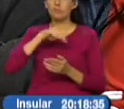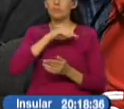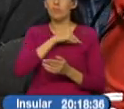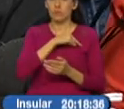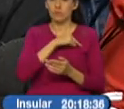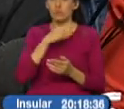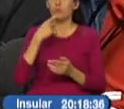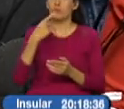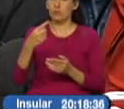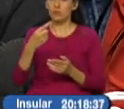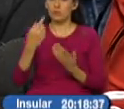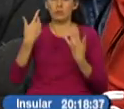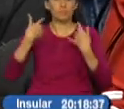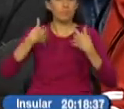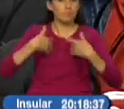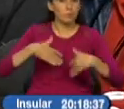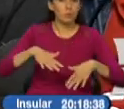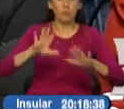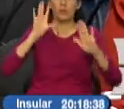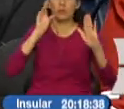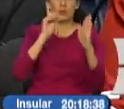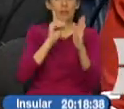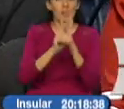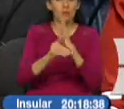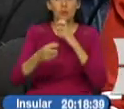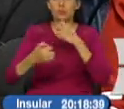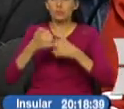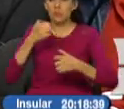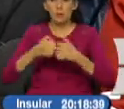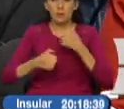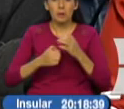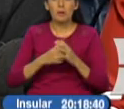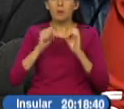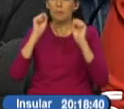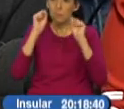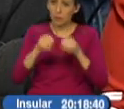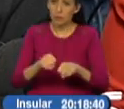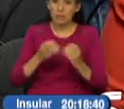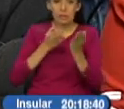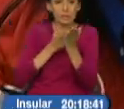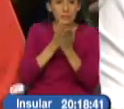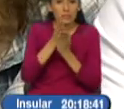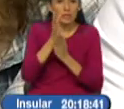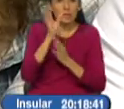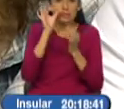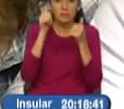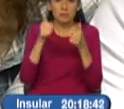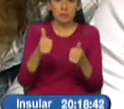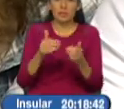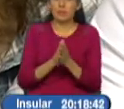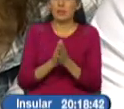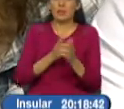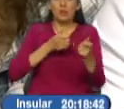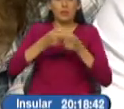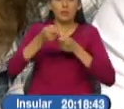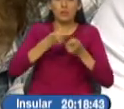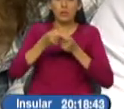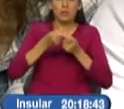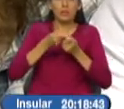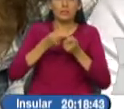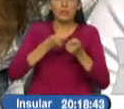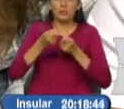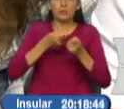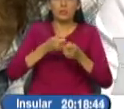dicho, algún tipo de impugnación, hay las vías respectivas para poder hacerlo. Se pueden hacer auditorías informáticas y